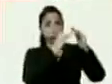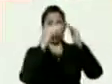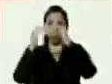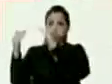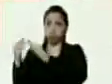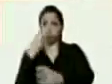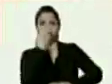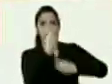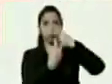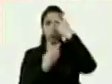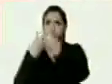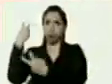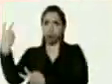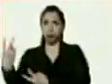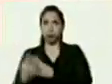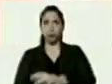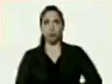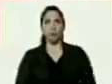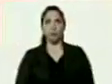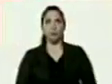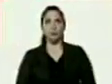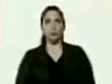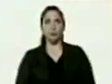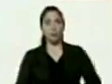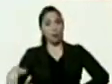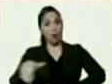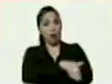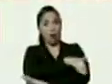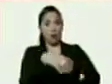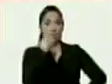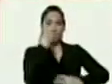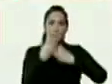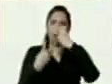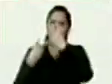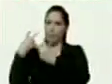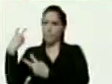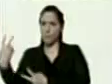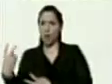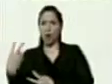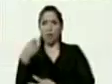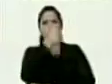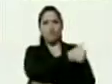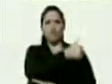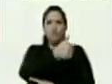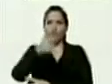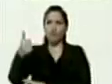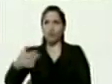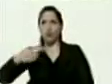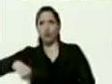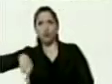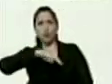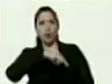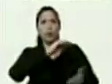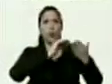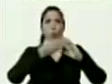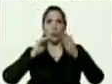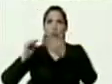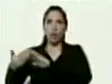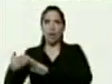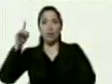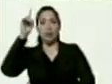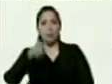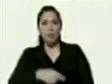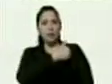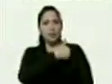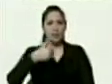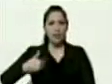como usted lo ha dicho casa por casa calle por calle está en cada una de nuestras comunidades también quiero